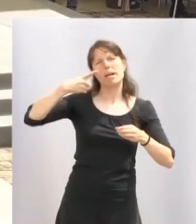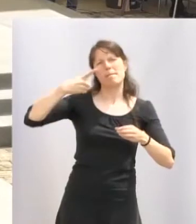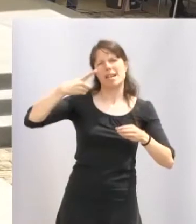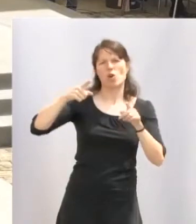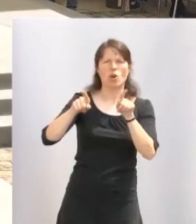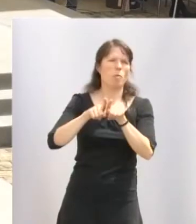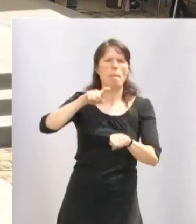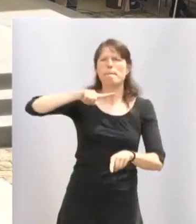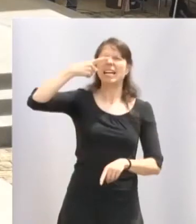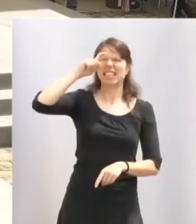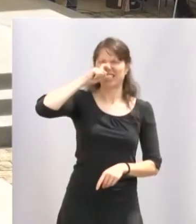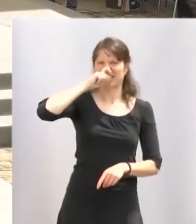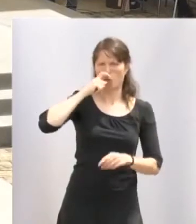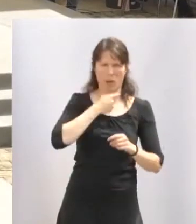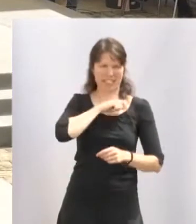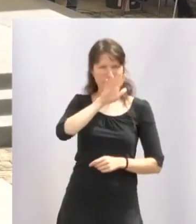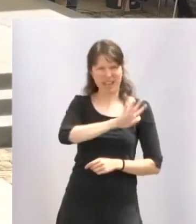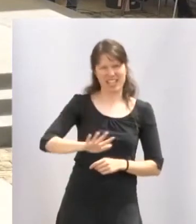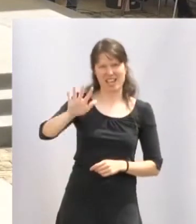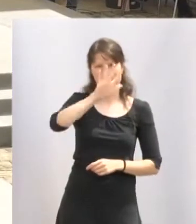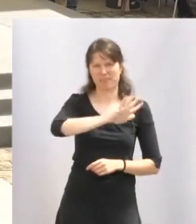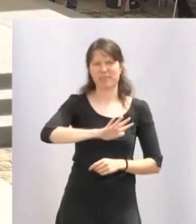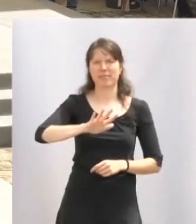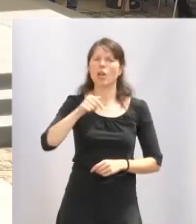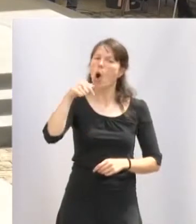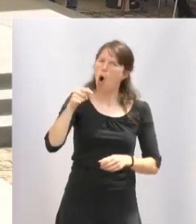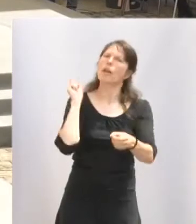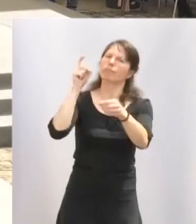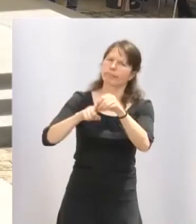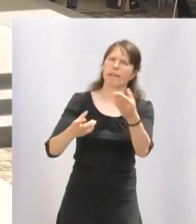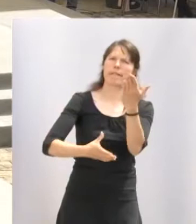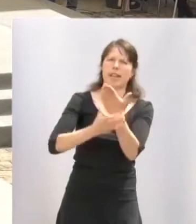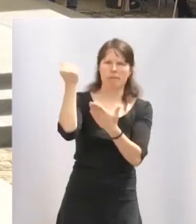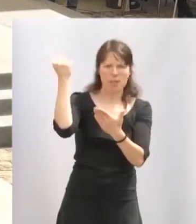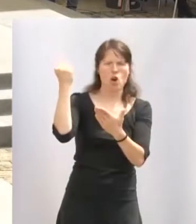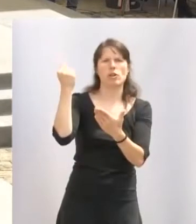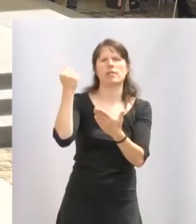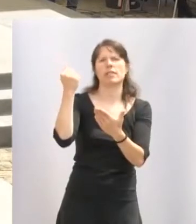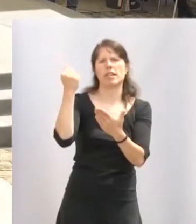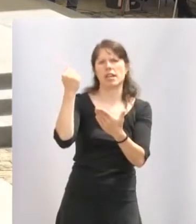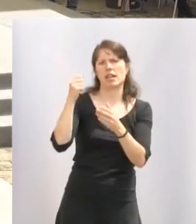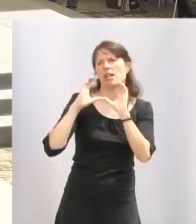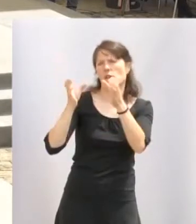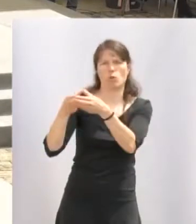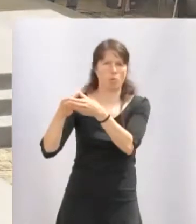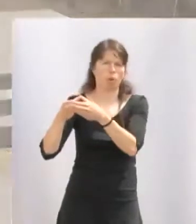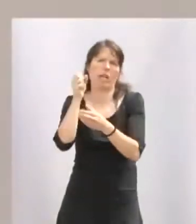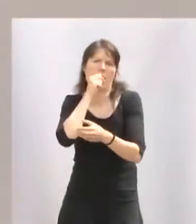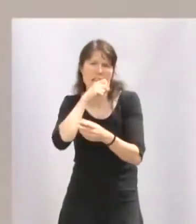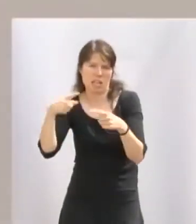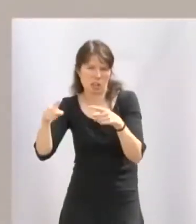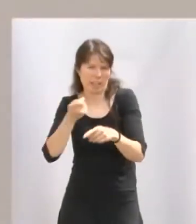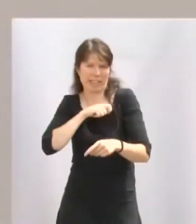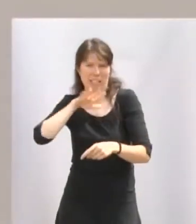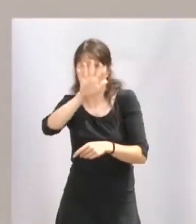más antiguos de España. Hoy forma parte de la Federación de Asociaciones de Coros y Danzas de España que reúne a los grupos más